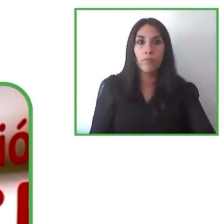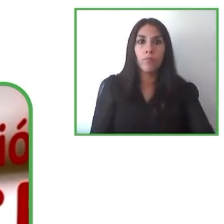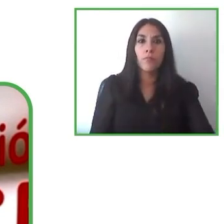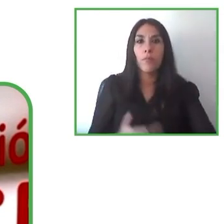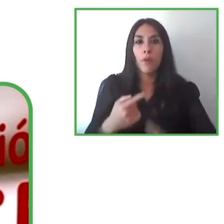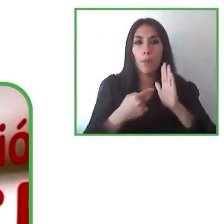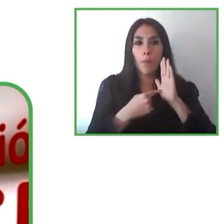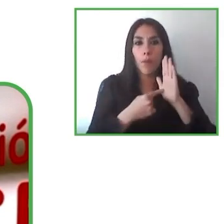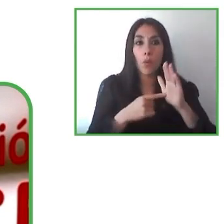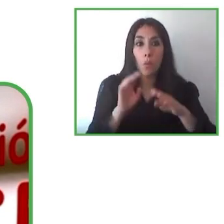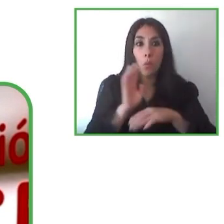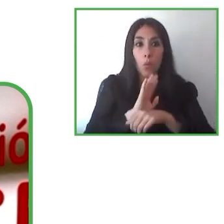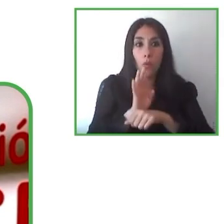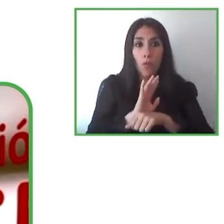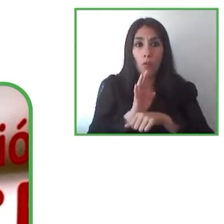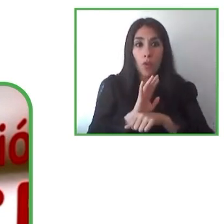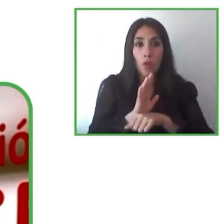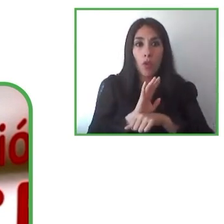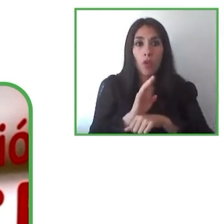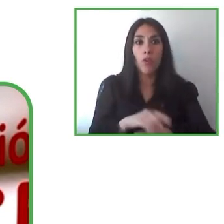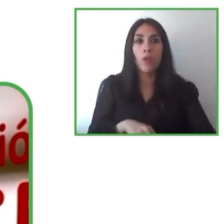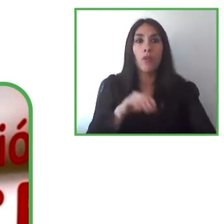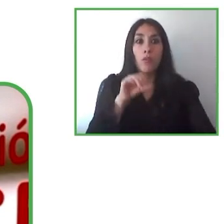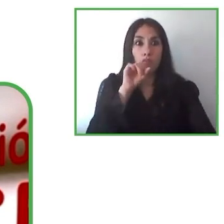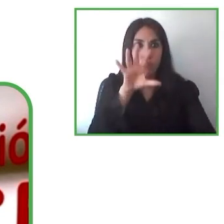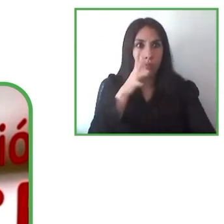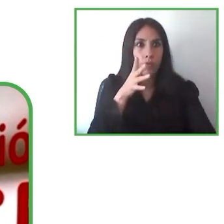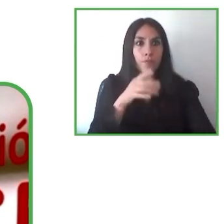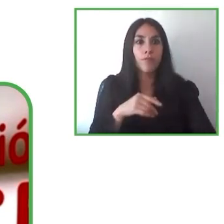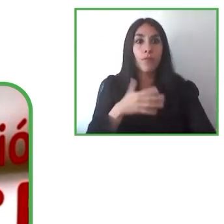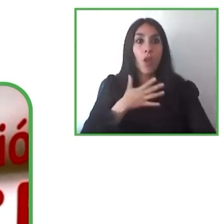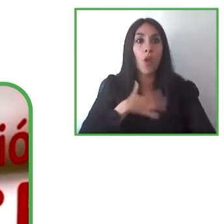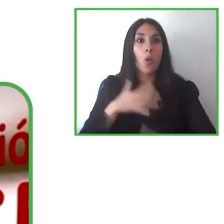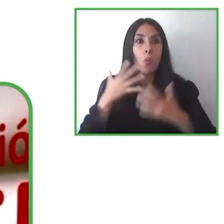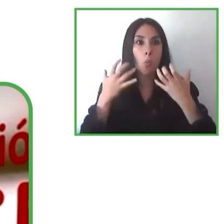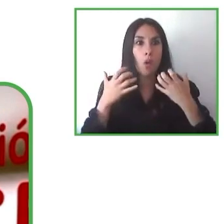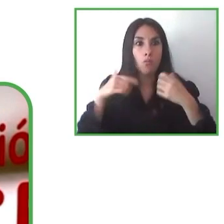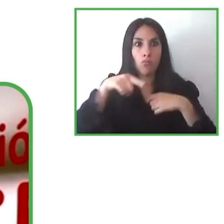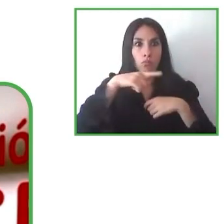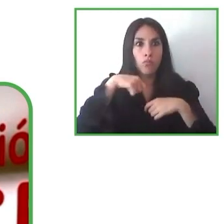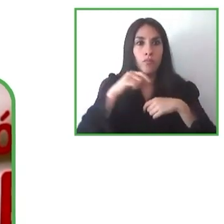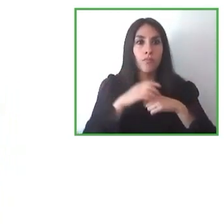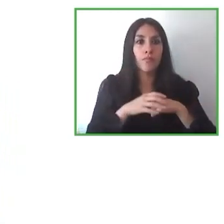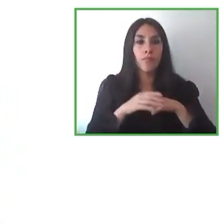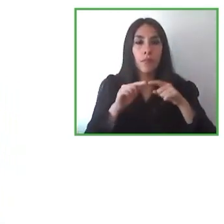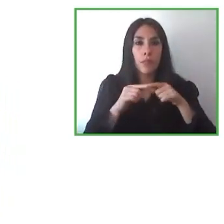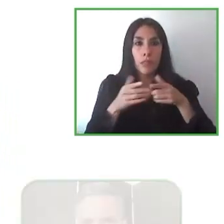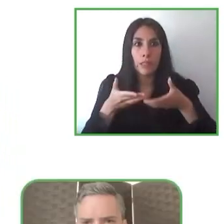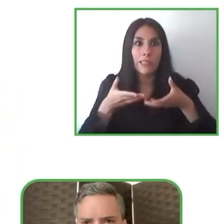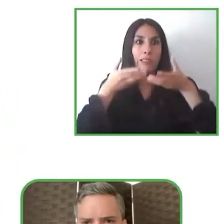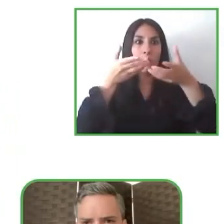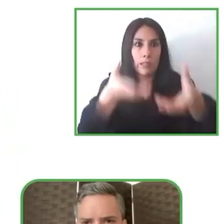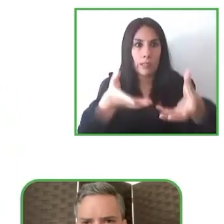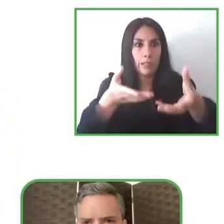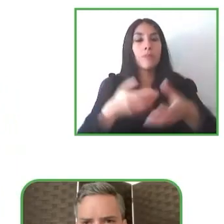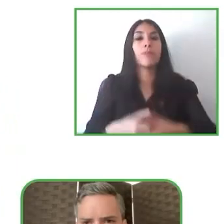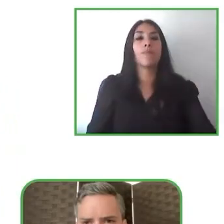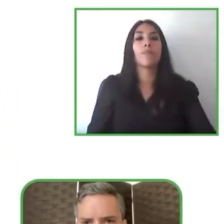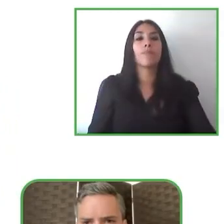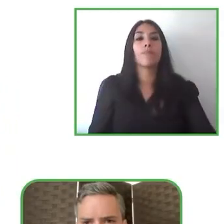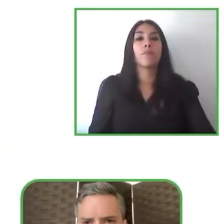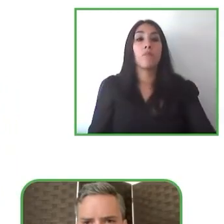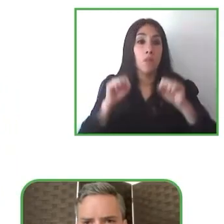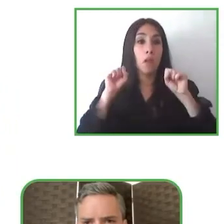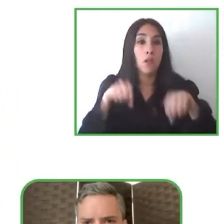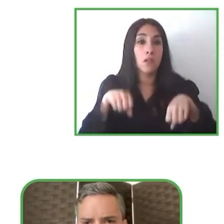instalar nuestro servicio nuestro servidor pequeñito y eso se puede hacer en un tema en cuestión de días muchísimas gracias por la